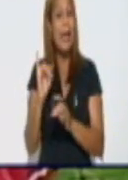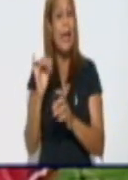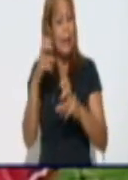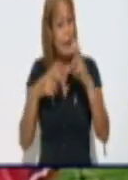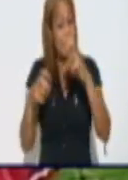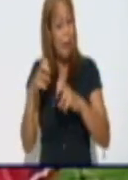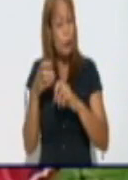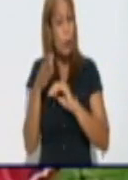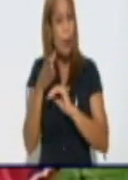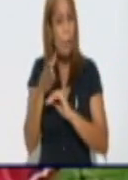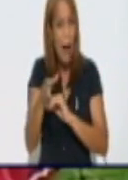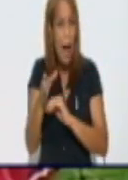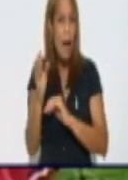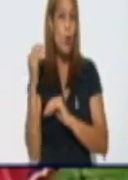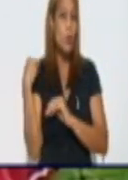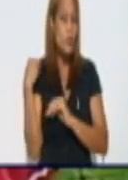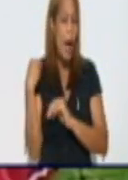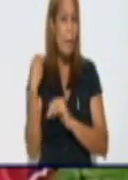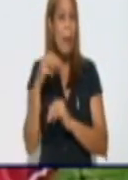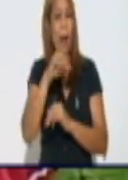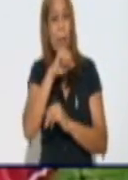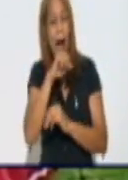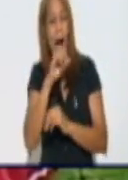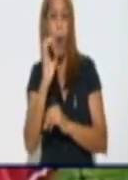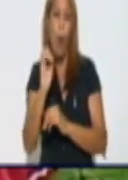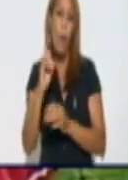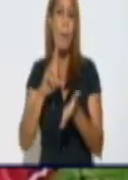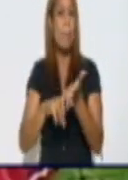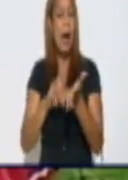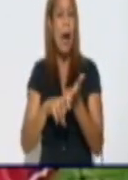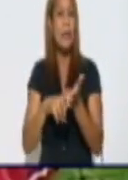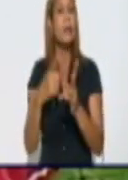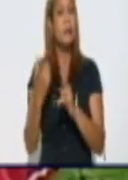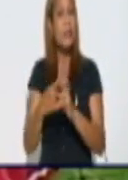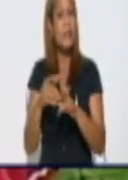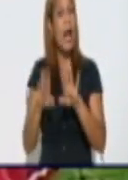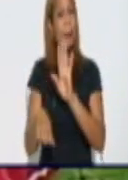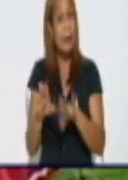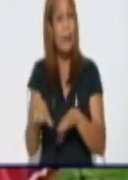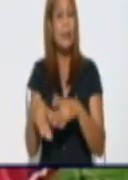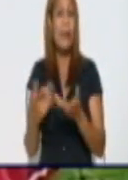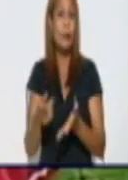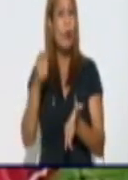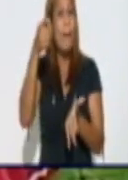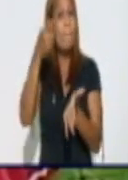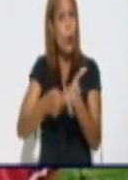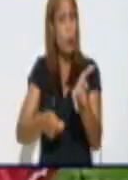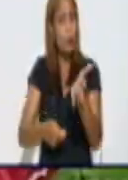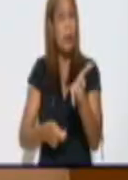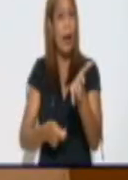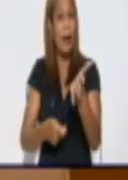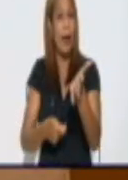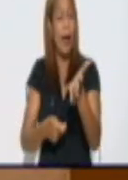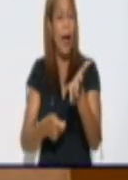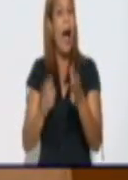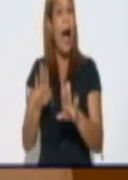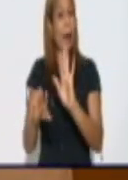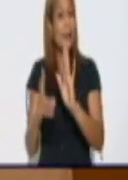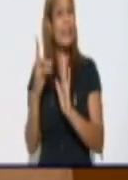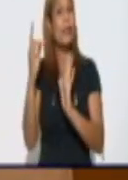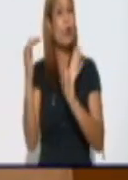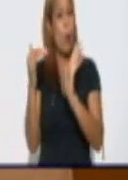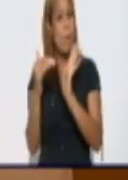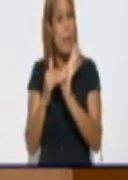con el muchacho en la mano o de la mano y le dicen arriba que la multa es de cuánto... De 2.000 pesos.